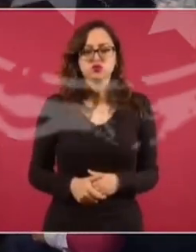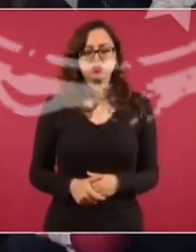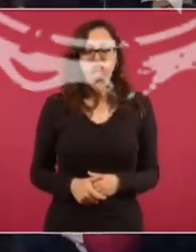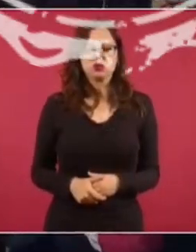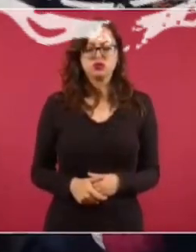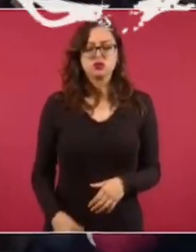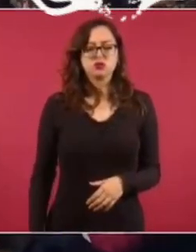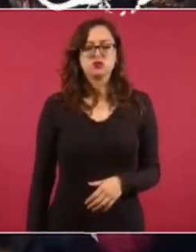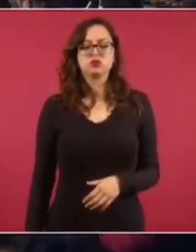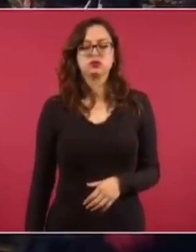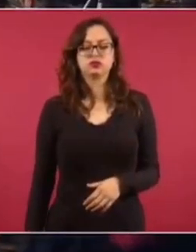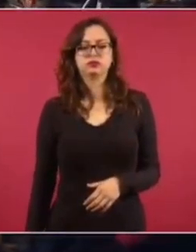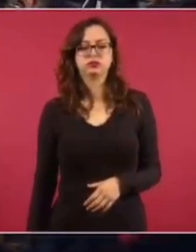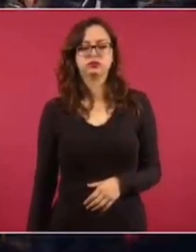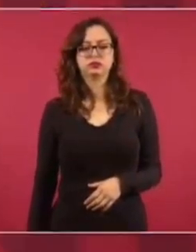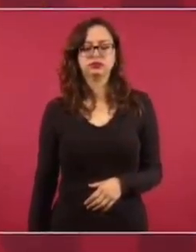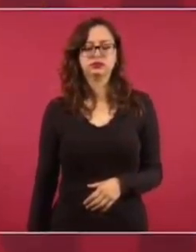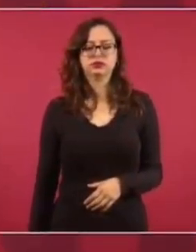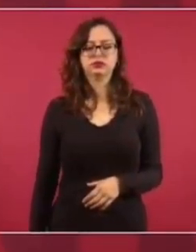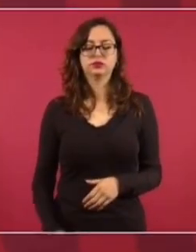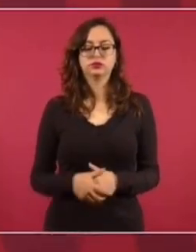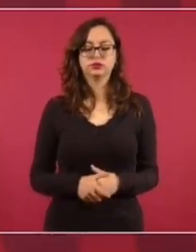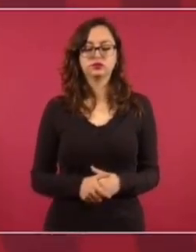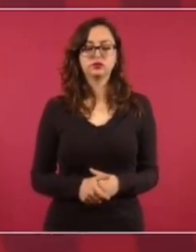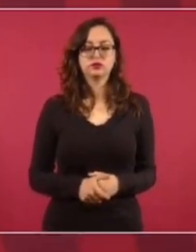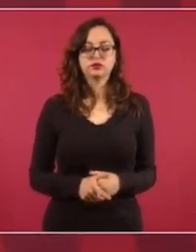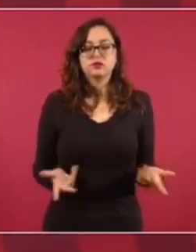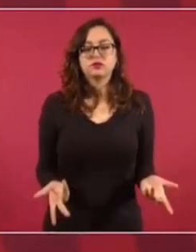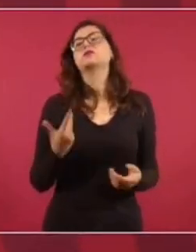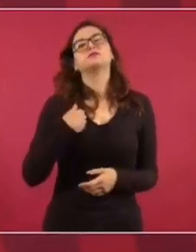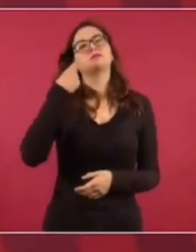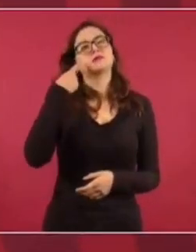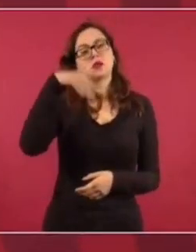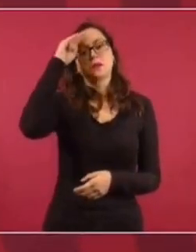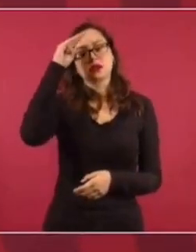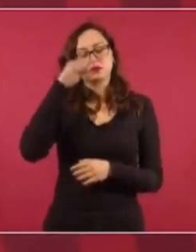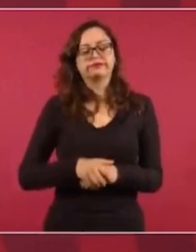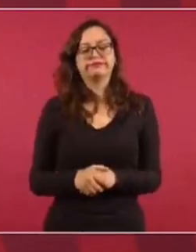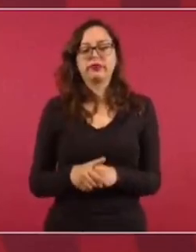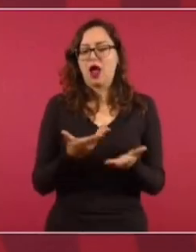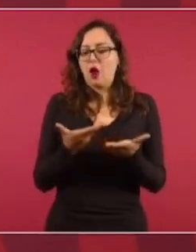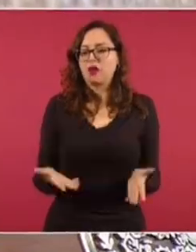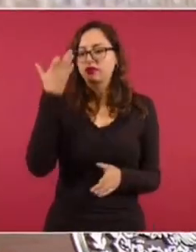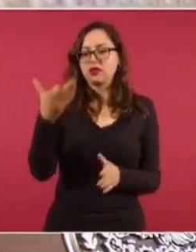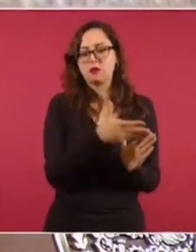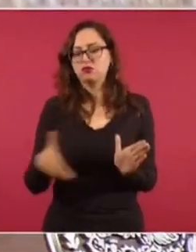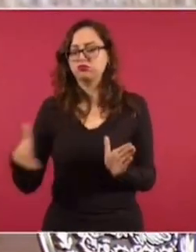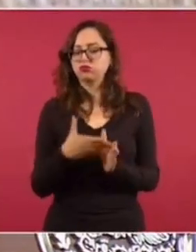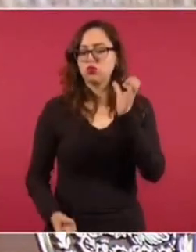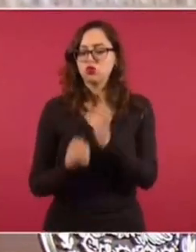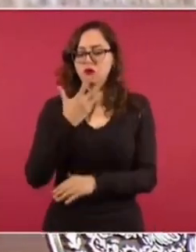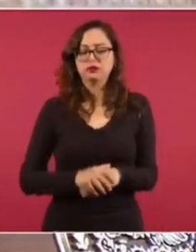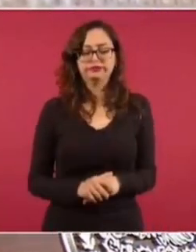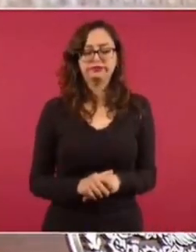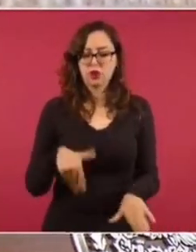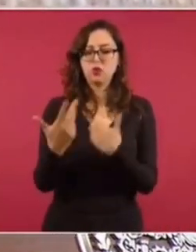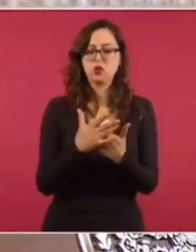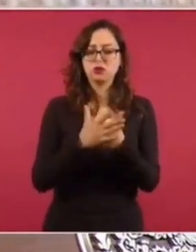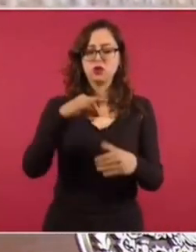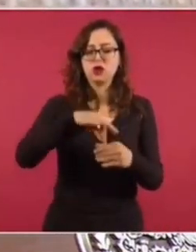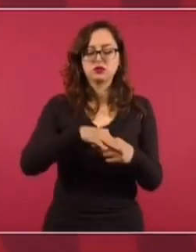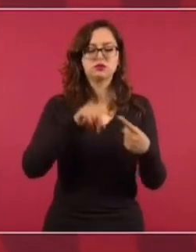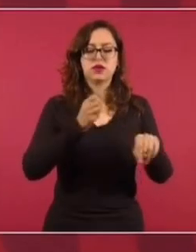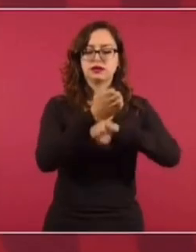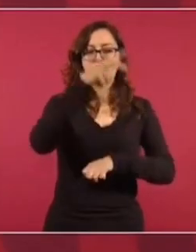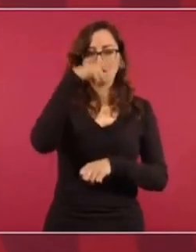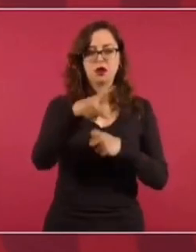Bueno, yo pienso que los tiempos han cambiado y que las elecciones en el Estado de México, en Coahuila, se